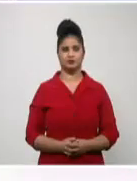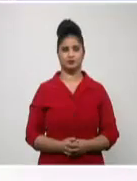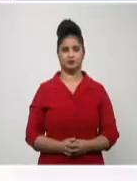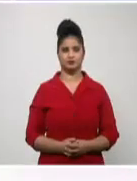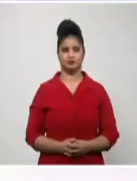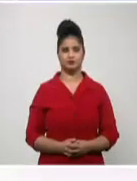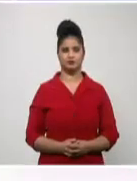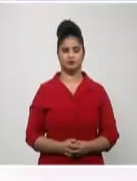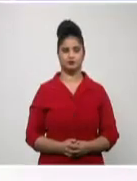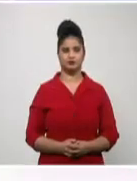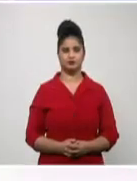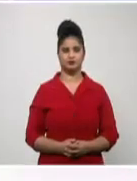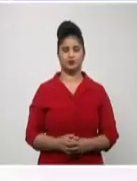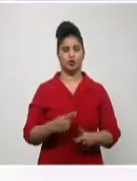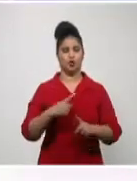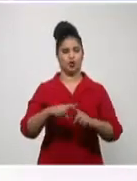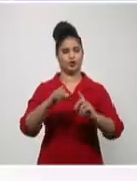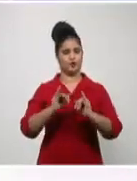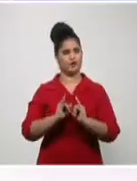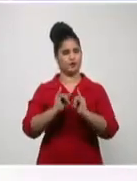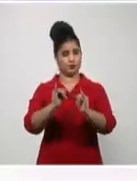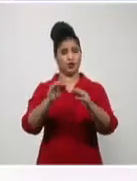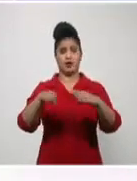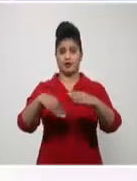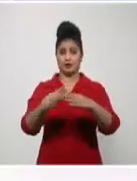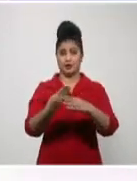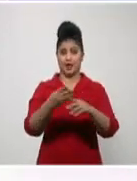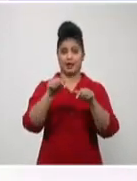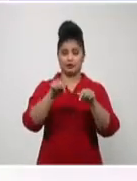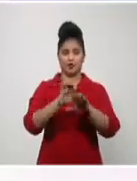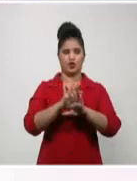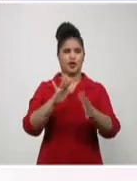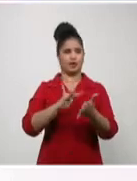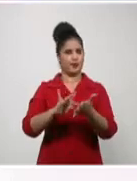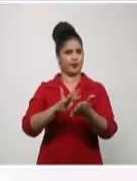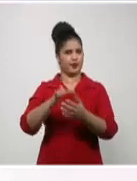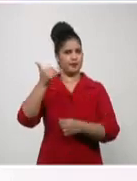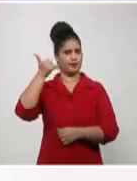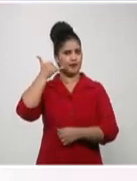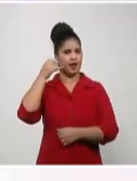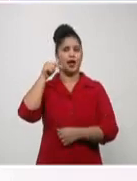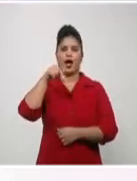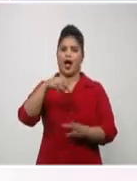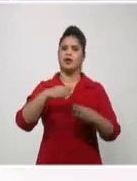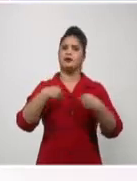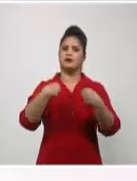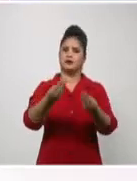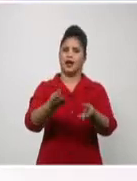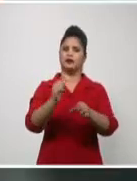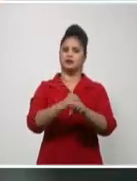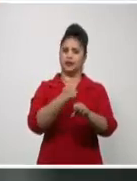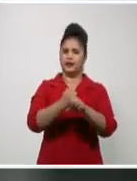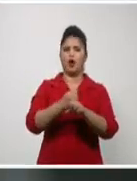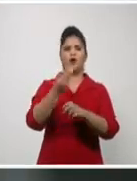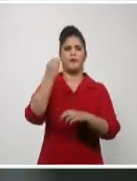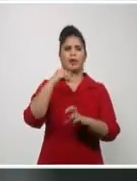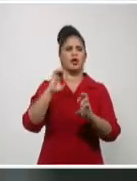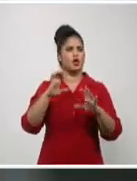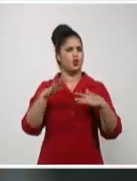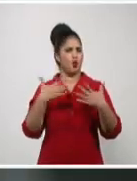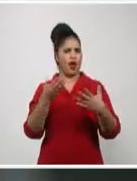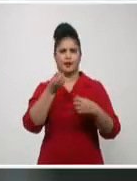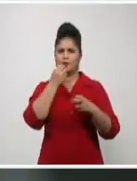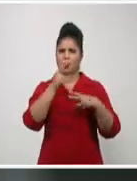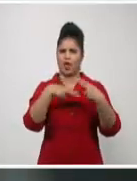Avanzamos con otros temas. Desde hoy está disponible la aplicación Ofertas de Empleo, desarrollada por el Ministerio de Trabajo y Seguridad Social. La